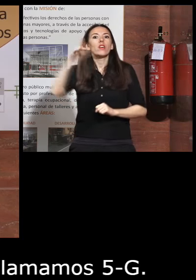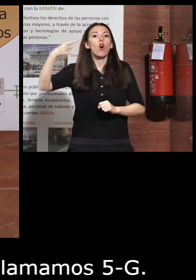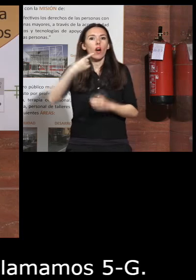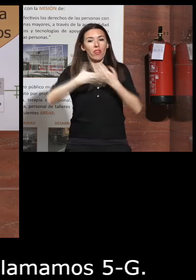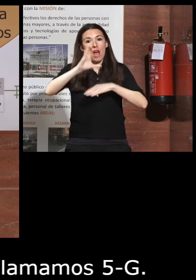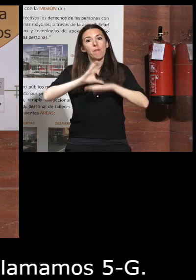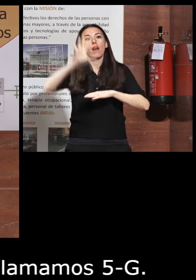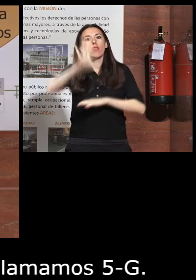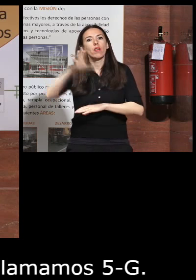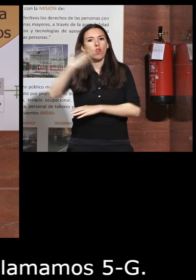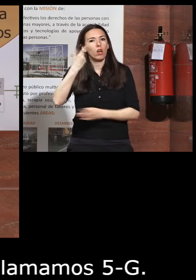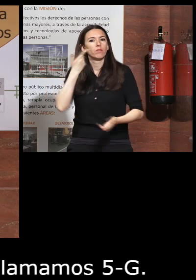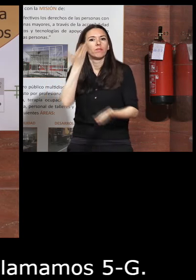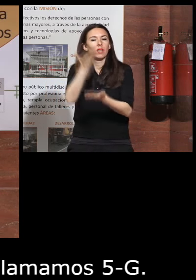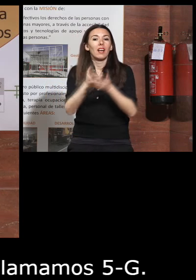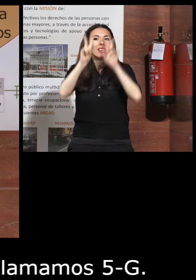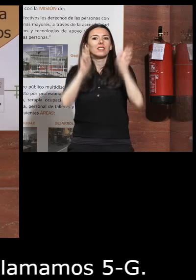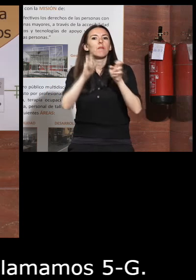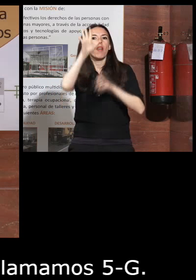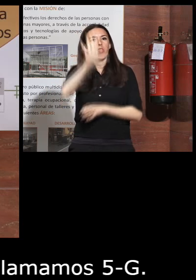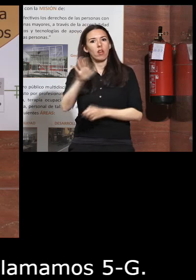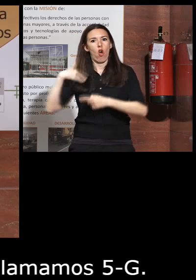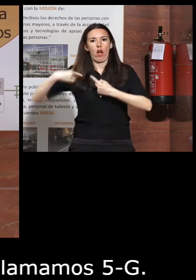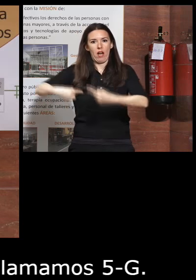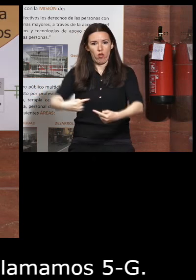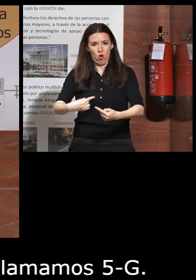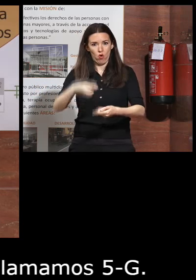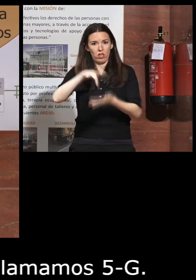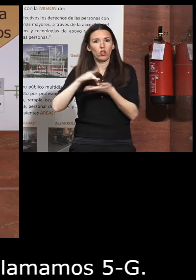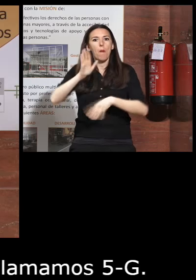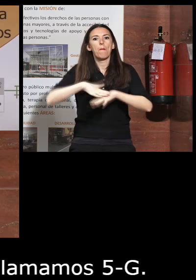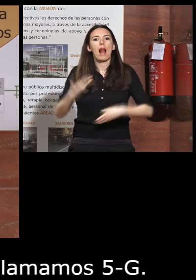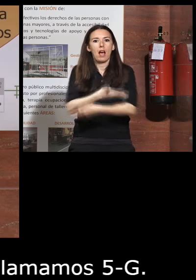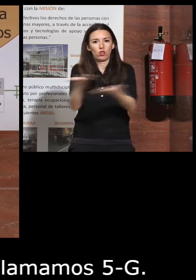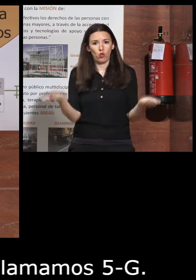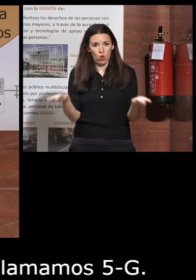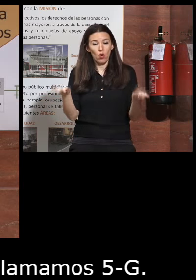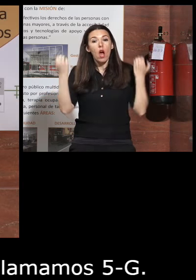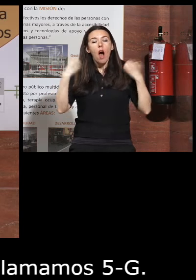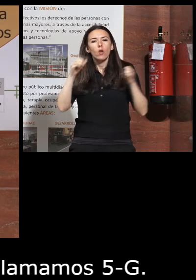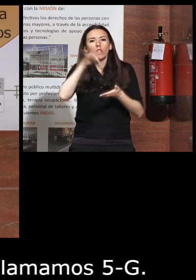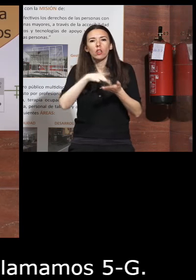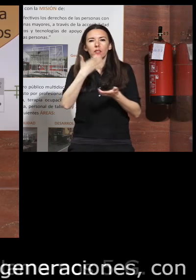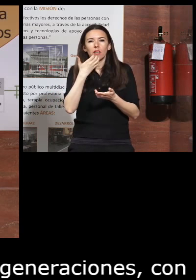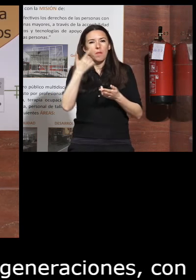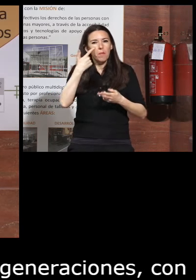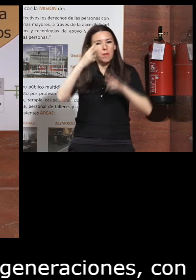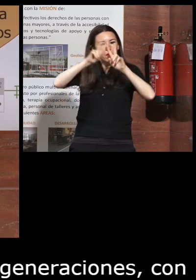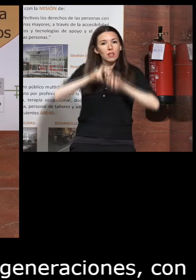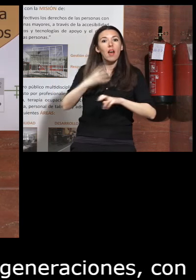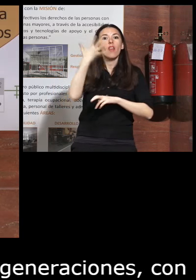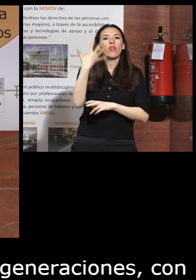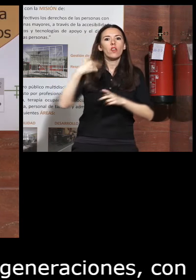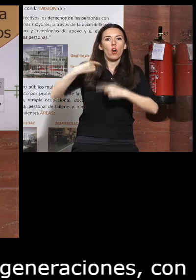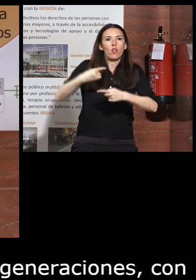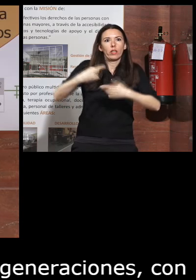ya estábamos reflejando la idea de 5 generaciones la idea del para todos aunque si uno empieza a descomponer te saldrían 5 generaciones